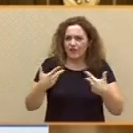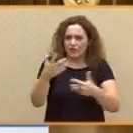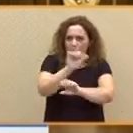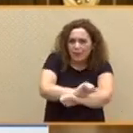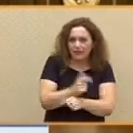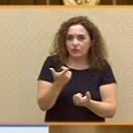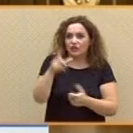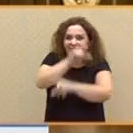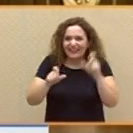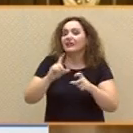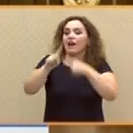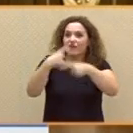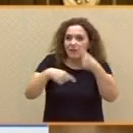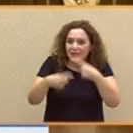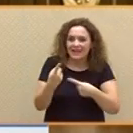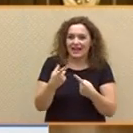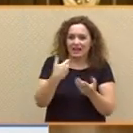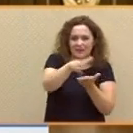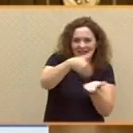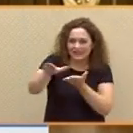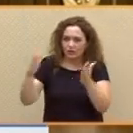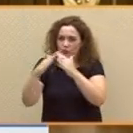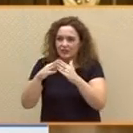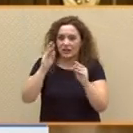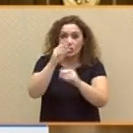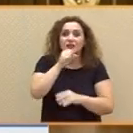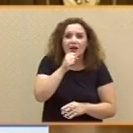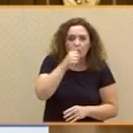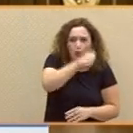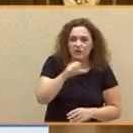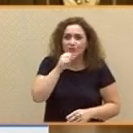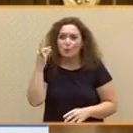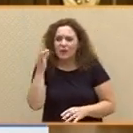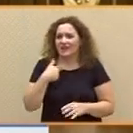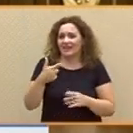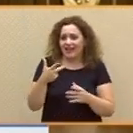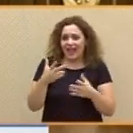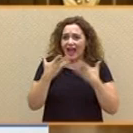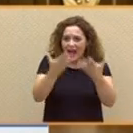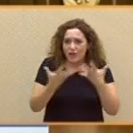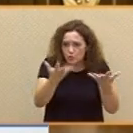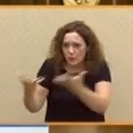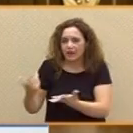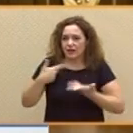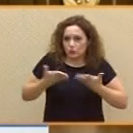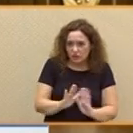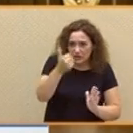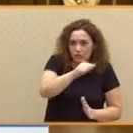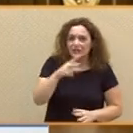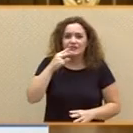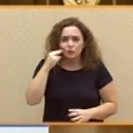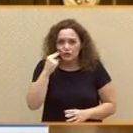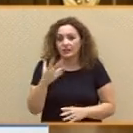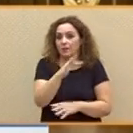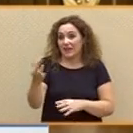familias desahuciadas, los abuelos y abuelas que estiran su pensión para ayudar a sus hijos y a sus nietos. Nuestra gente son las mujeres que tienen